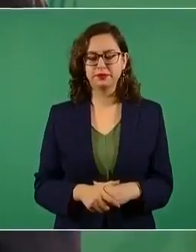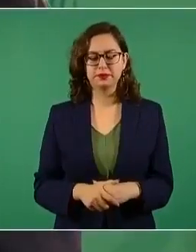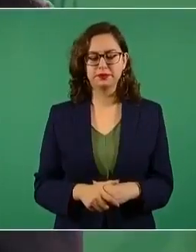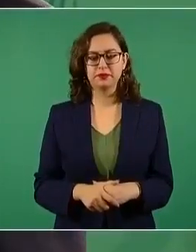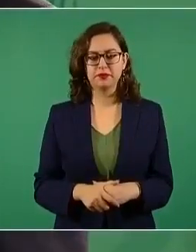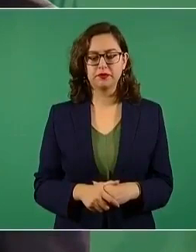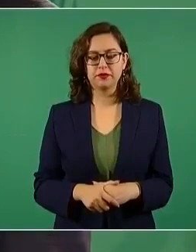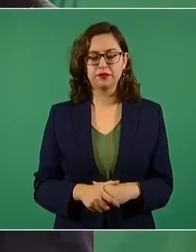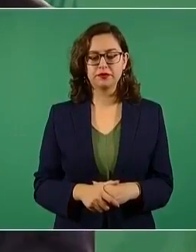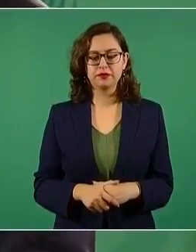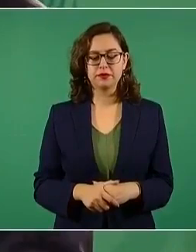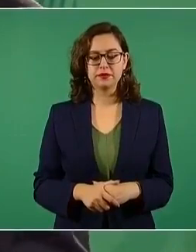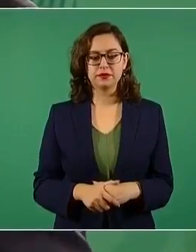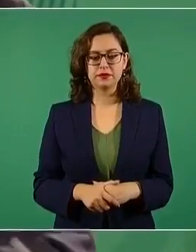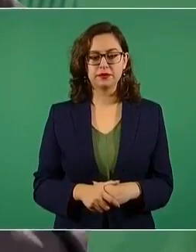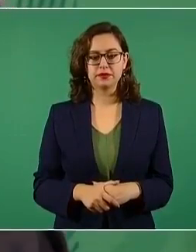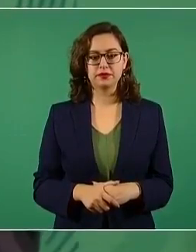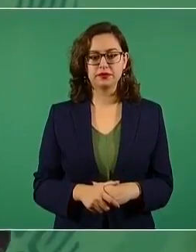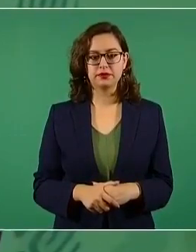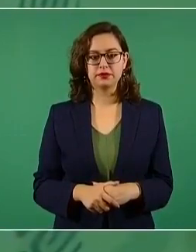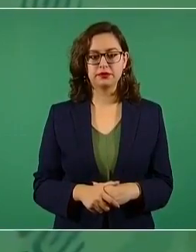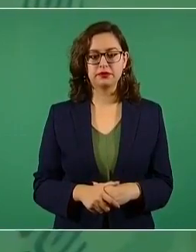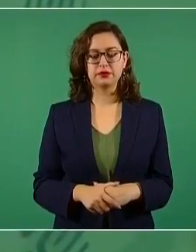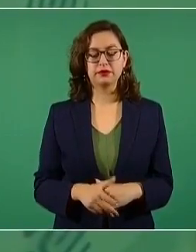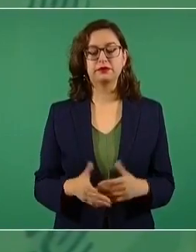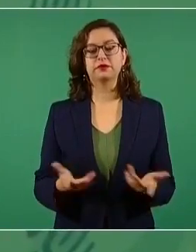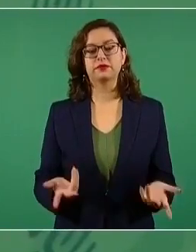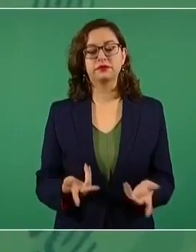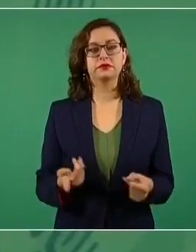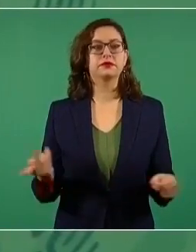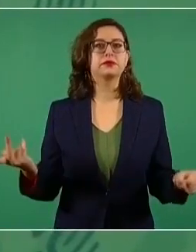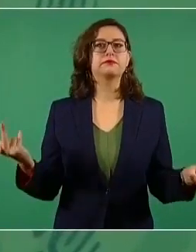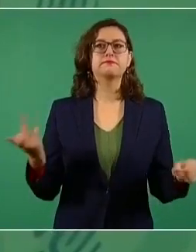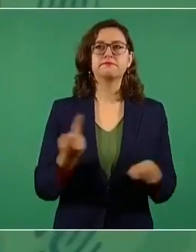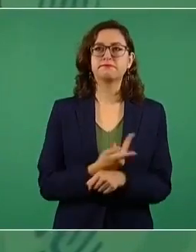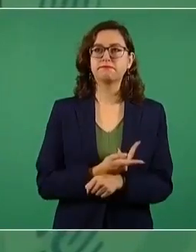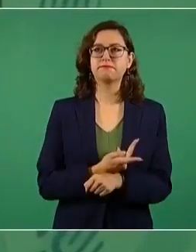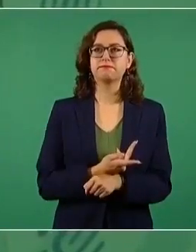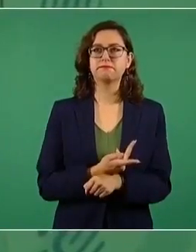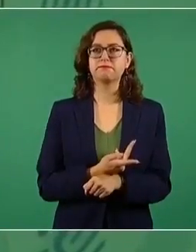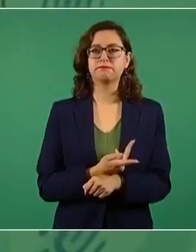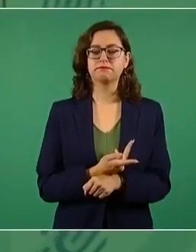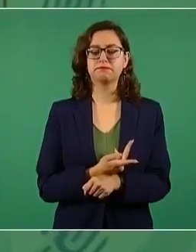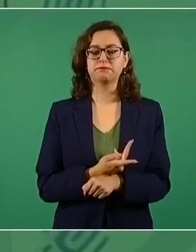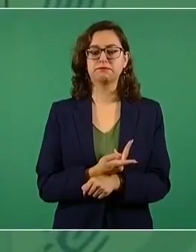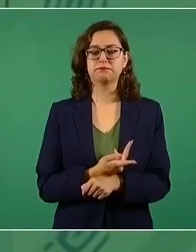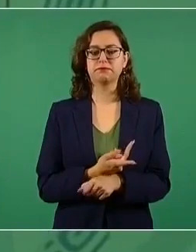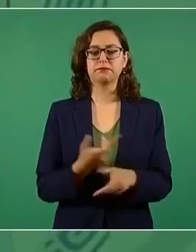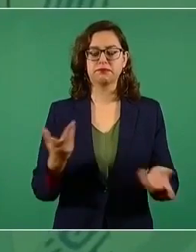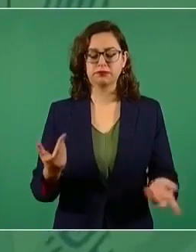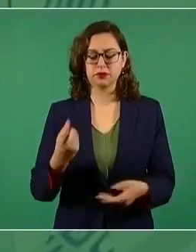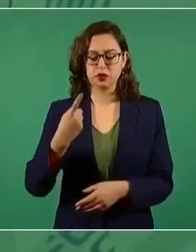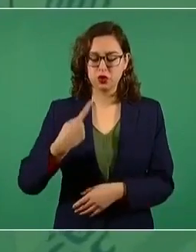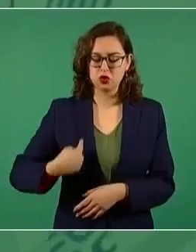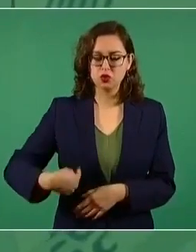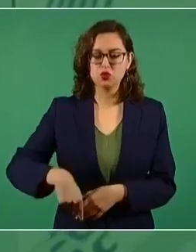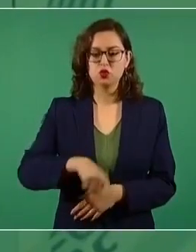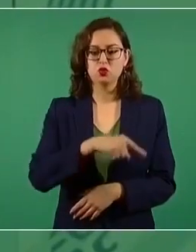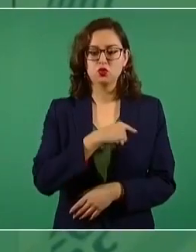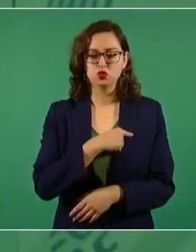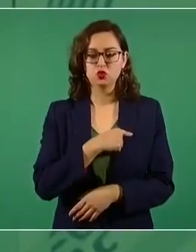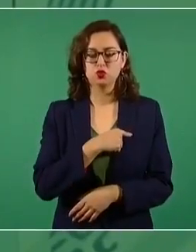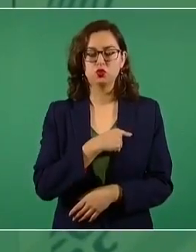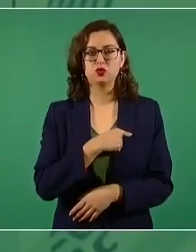Es que nosotros aquí tenemos todavía que